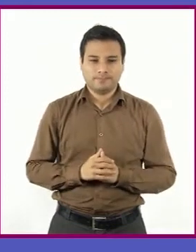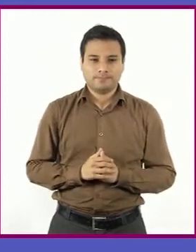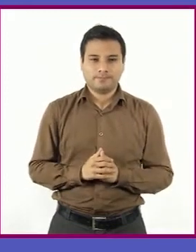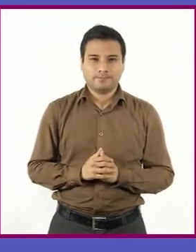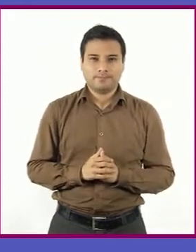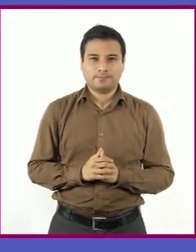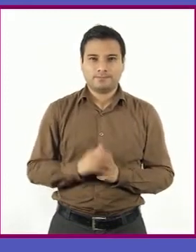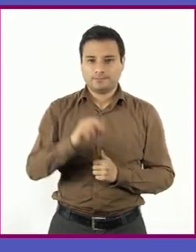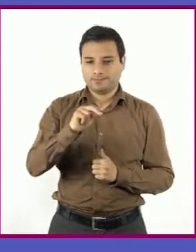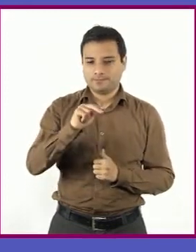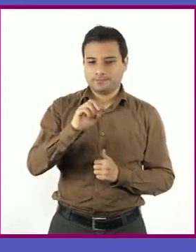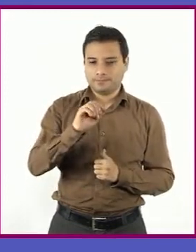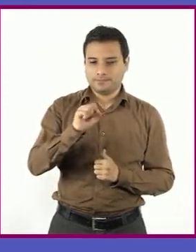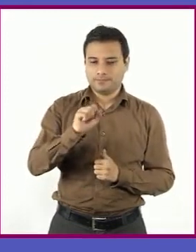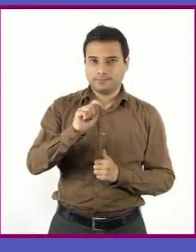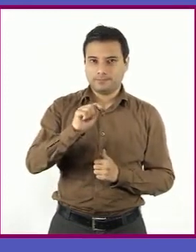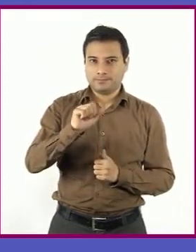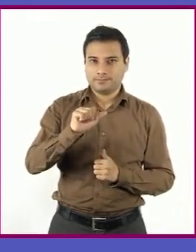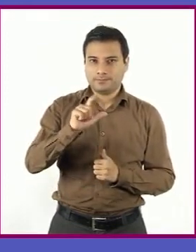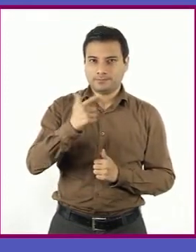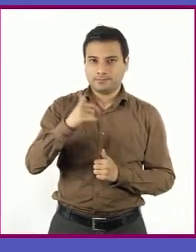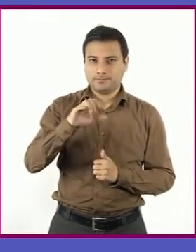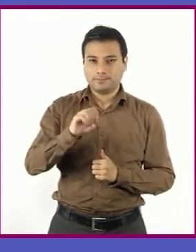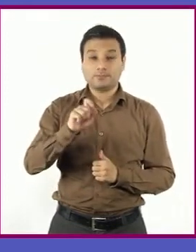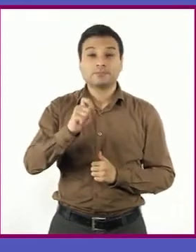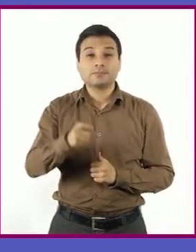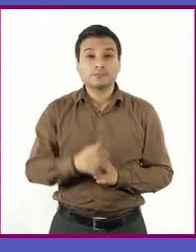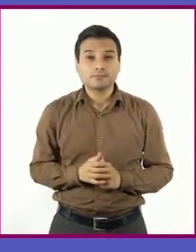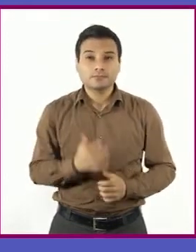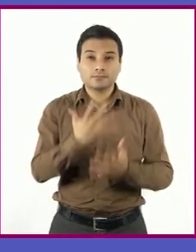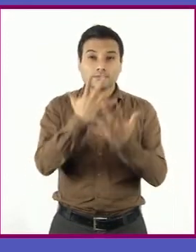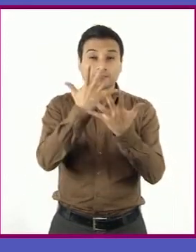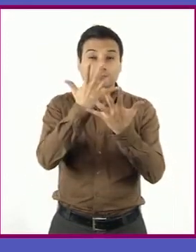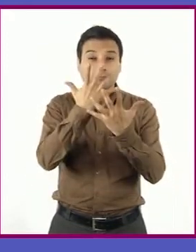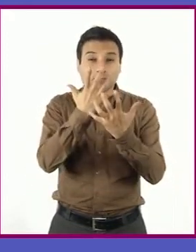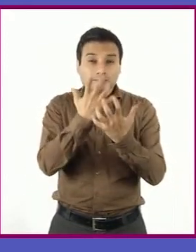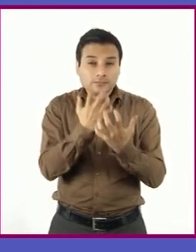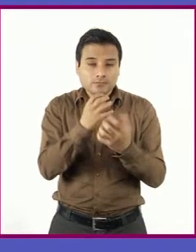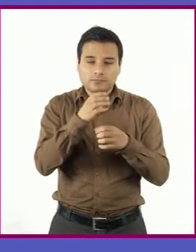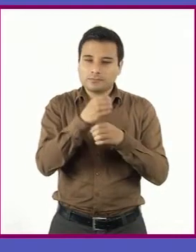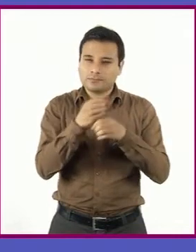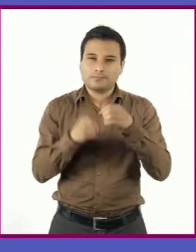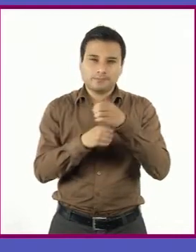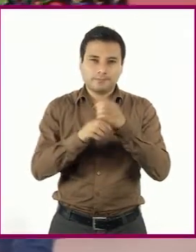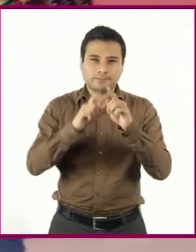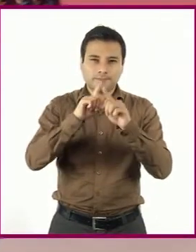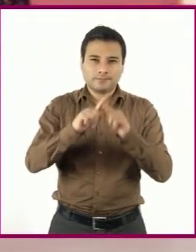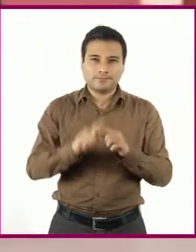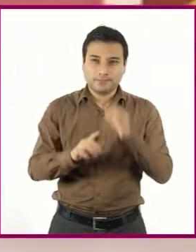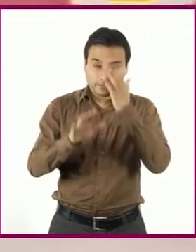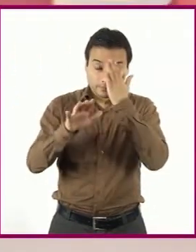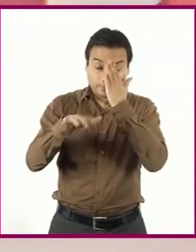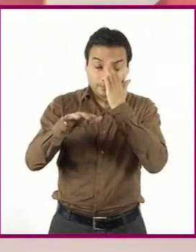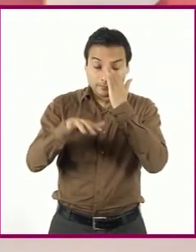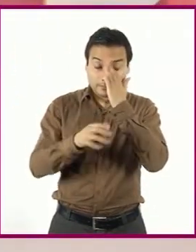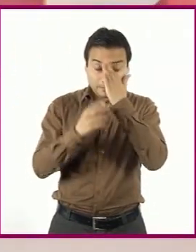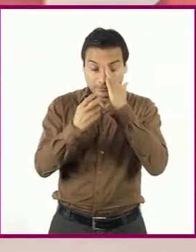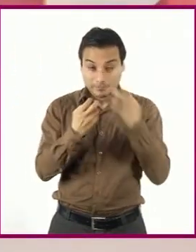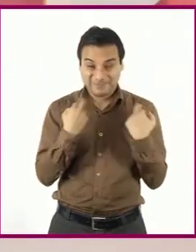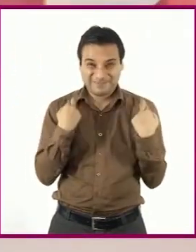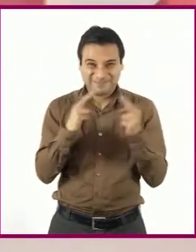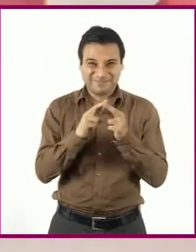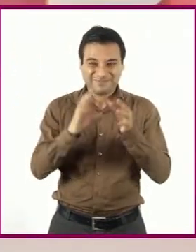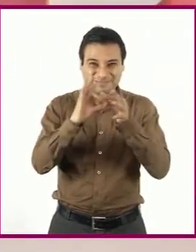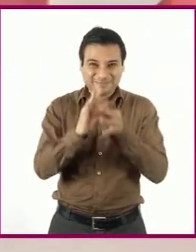Nostálgico. Se narra con melancolía el recuerdo de las cosas. Profesora, esto que acaba de decir me parece